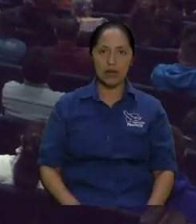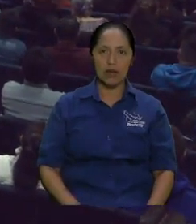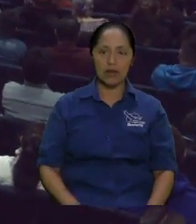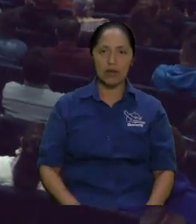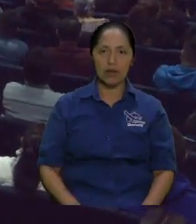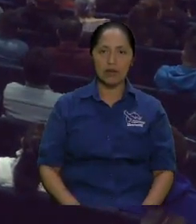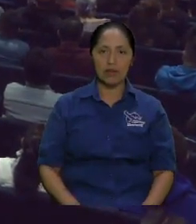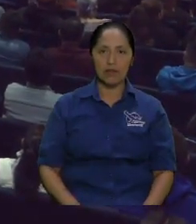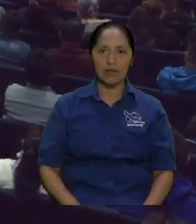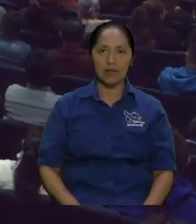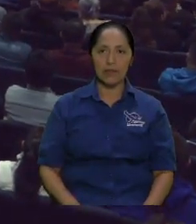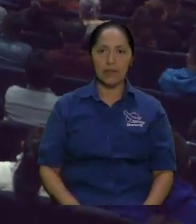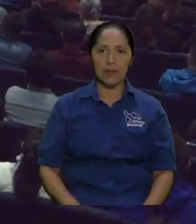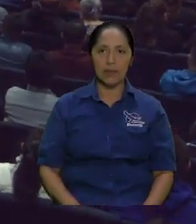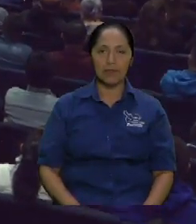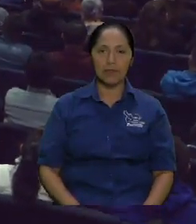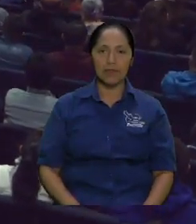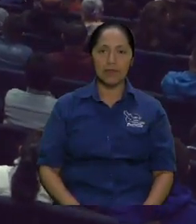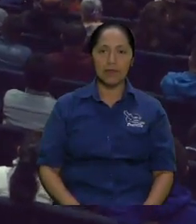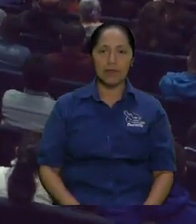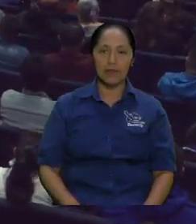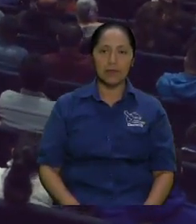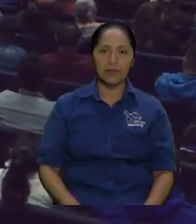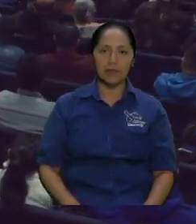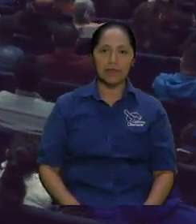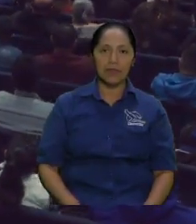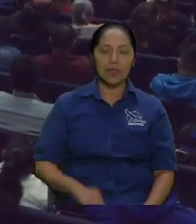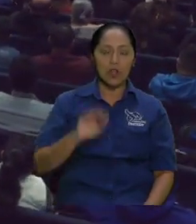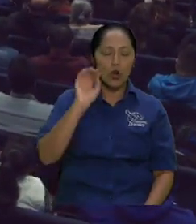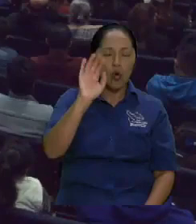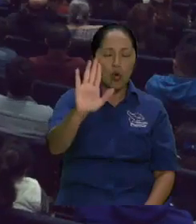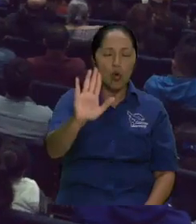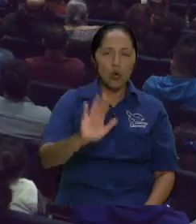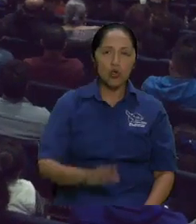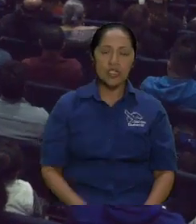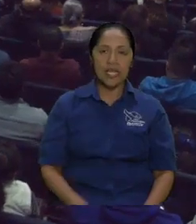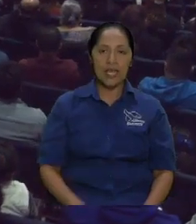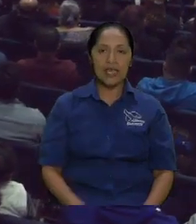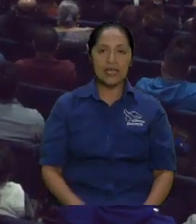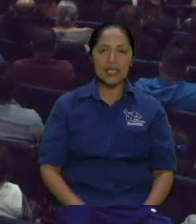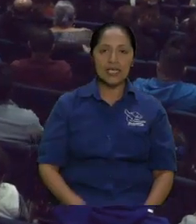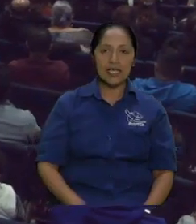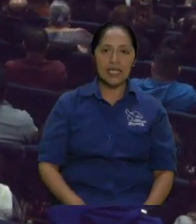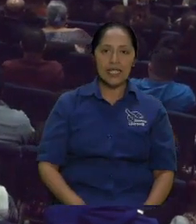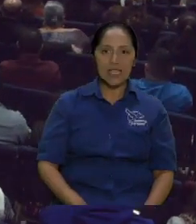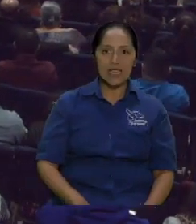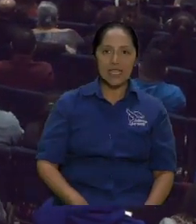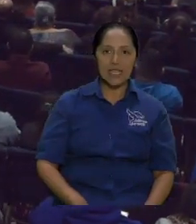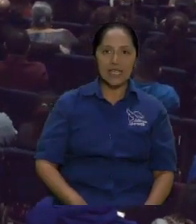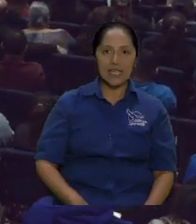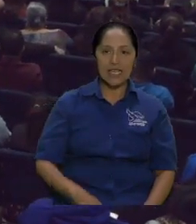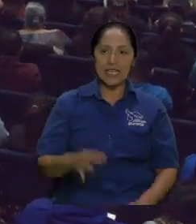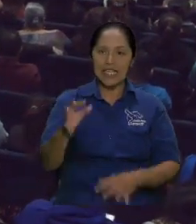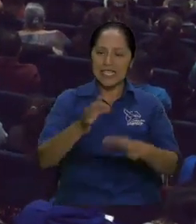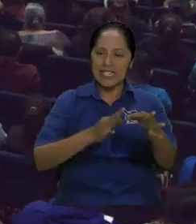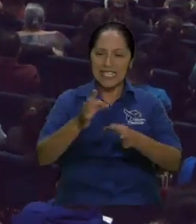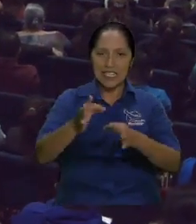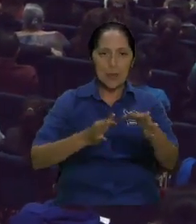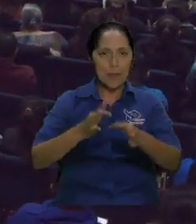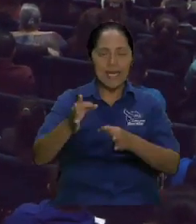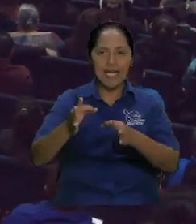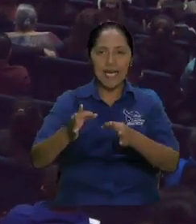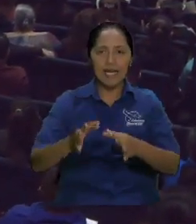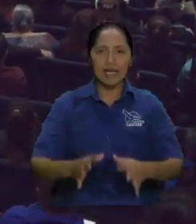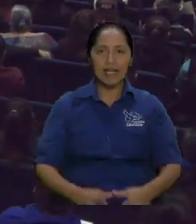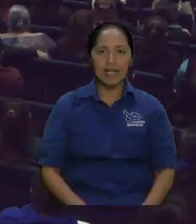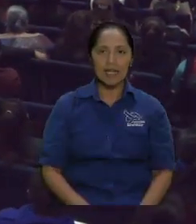pero pero no fueron bautizados a mí fueron bautizados a Cristo entonces empieza a explicar que